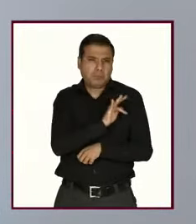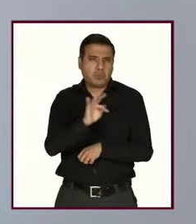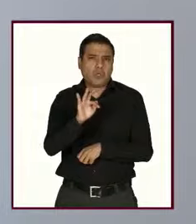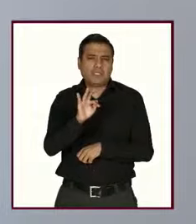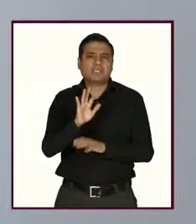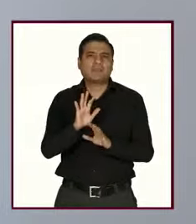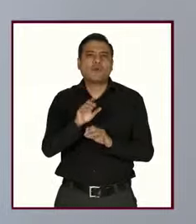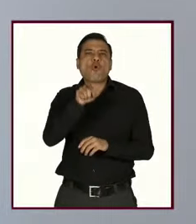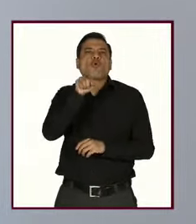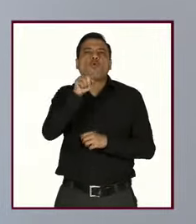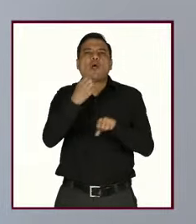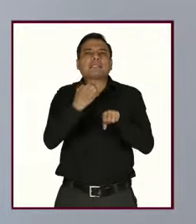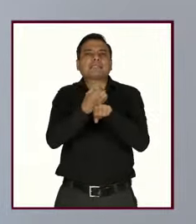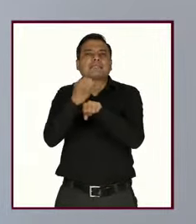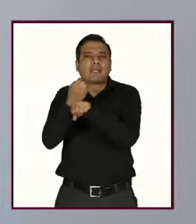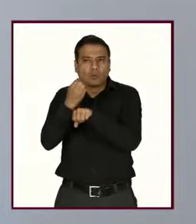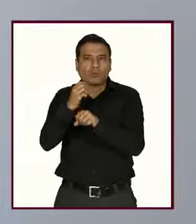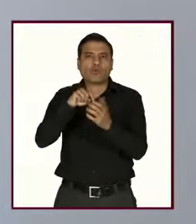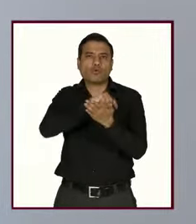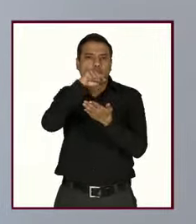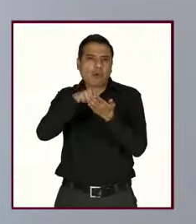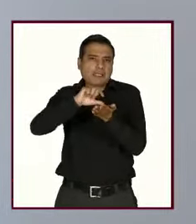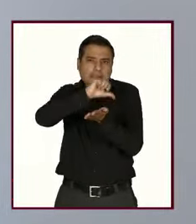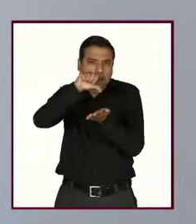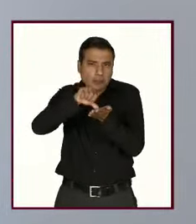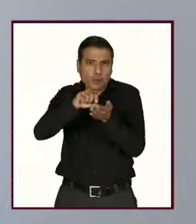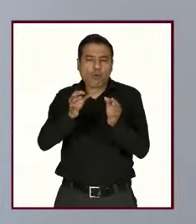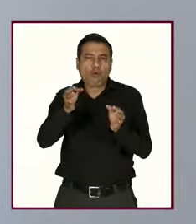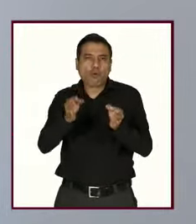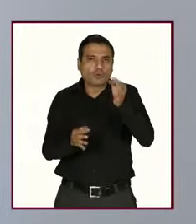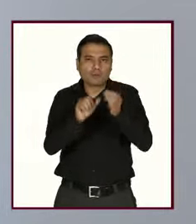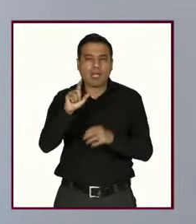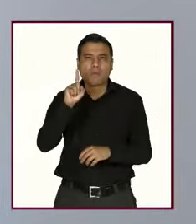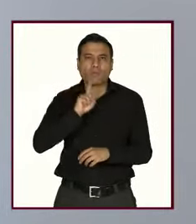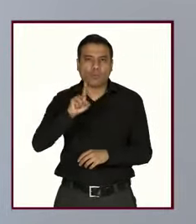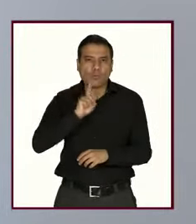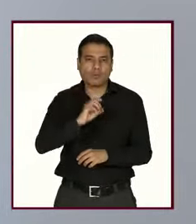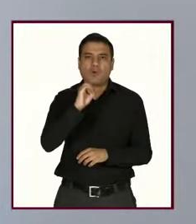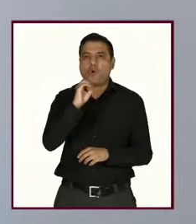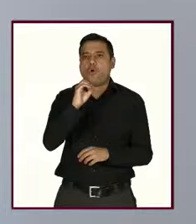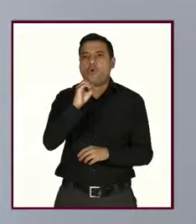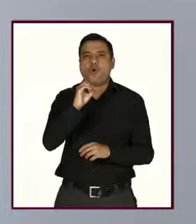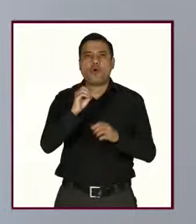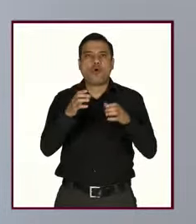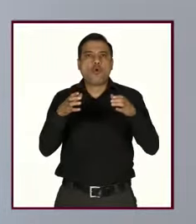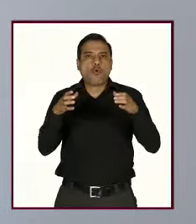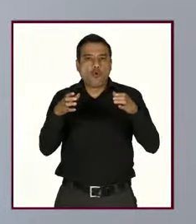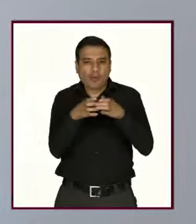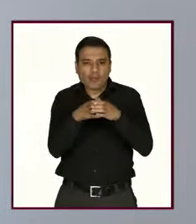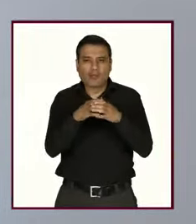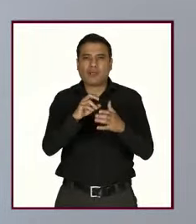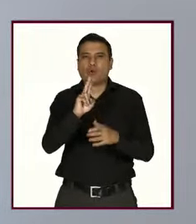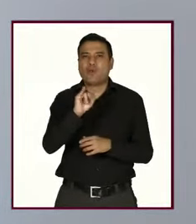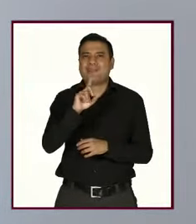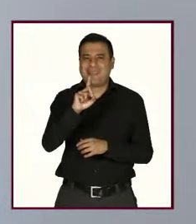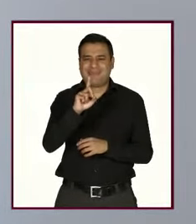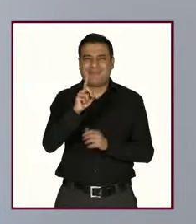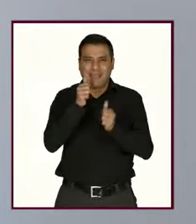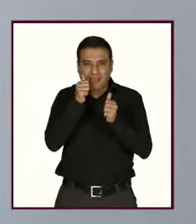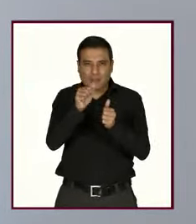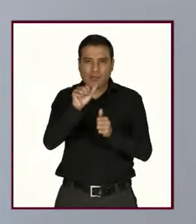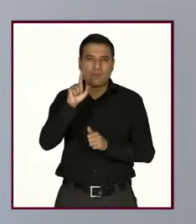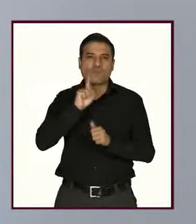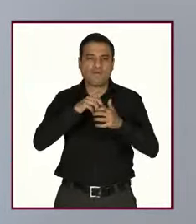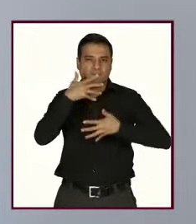atención de su estado que pueden ser un centro de justicia para las mujeres o una unidad de atención a mujeres en situación de violencia